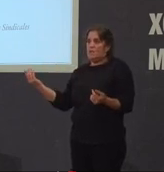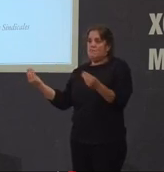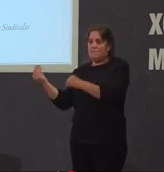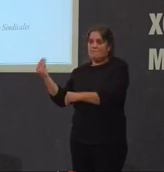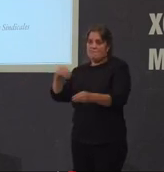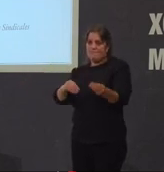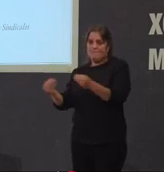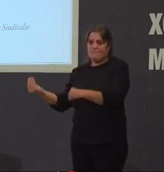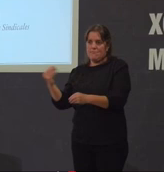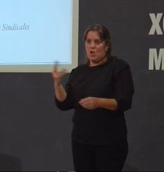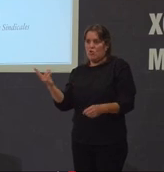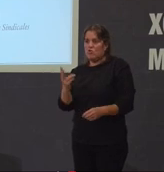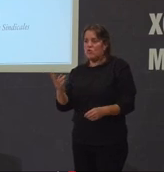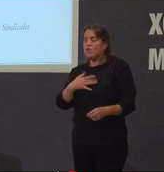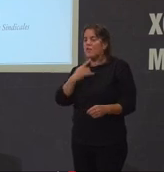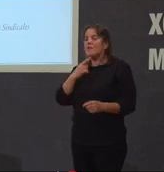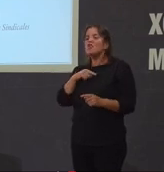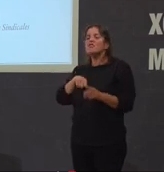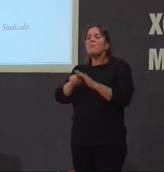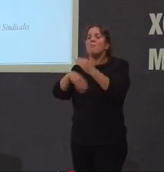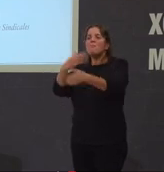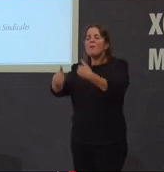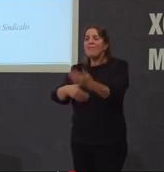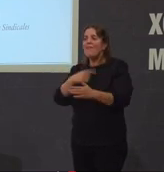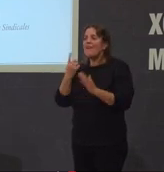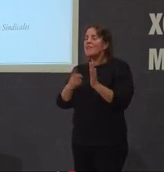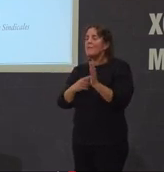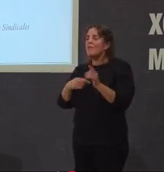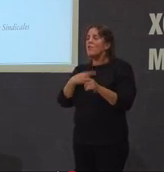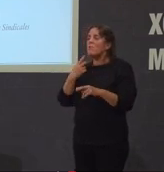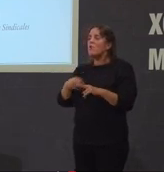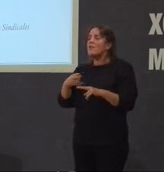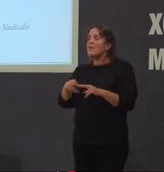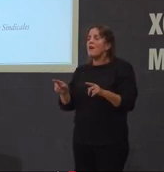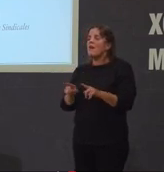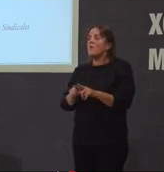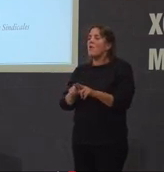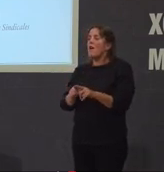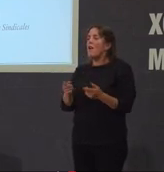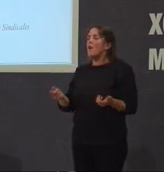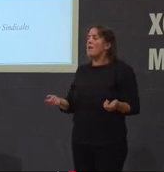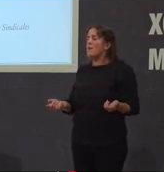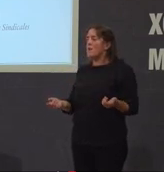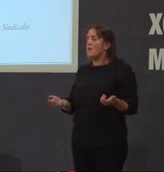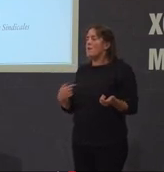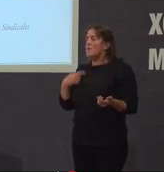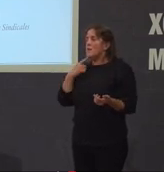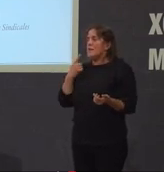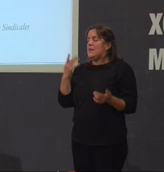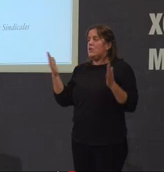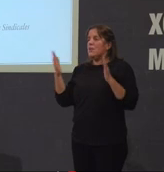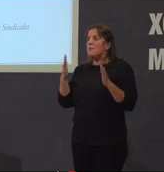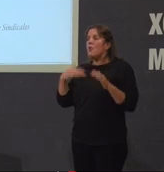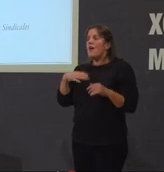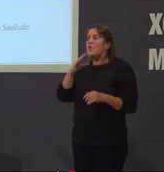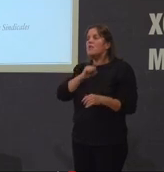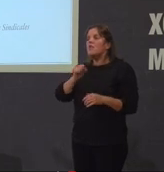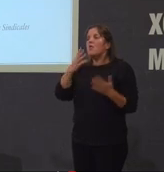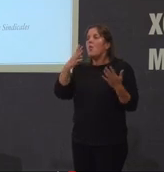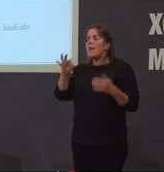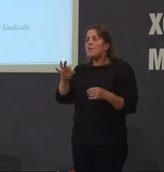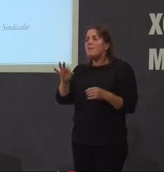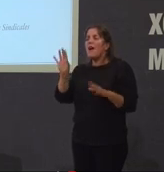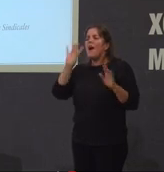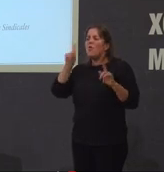todo ese proceso de legitimación política vese moito nos anos 40 inda que perviva